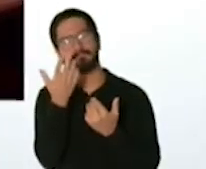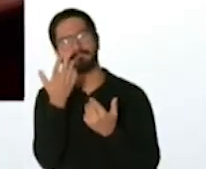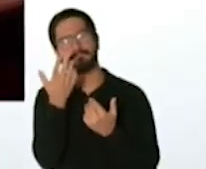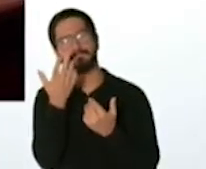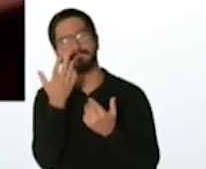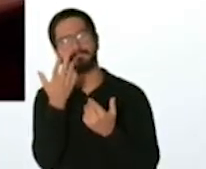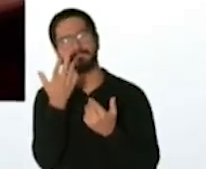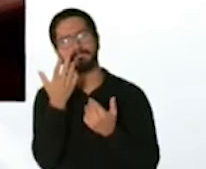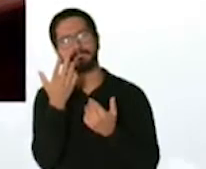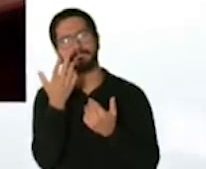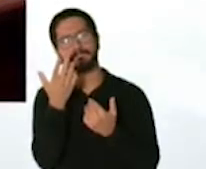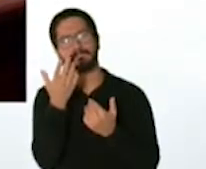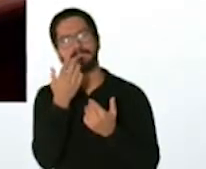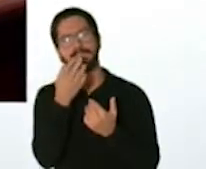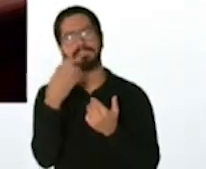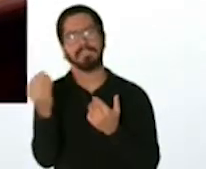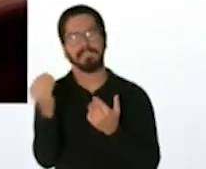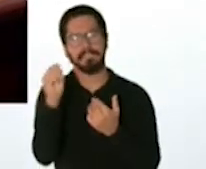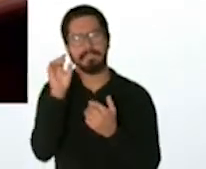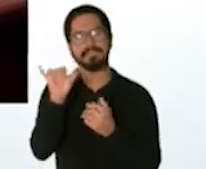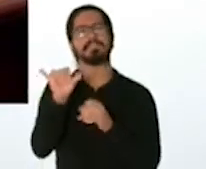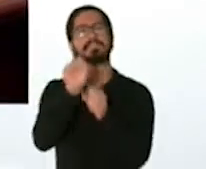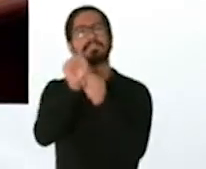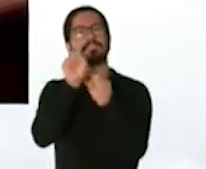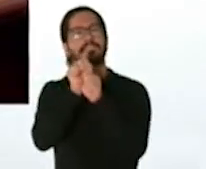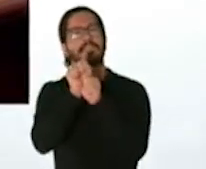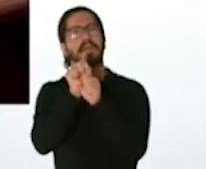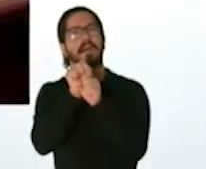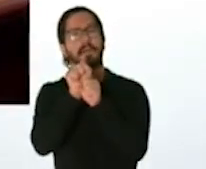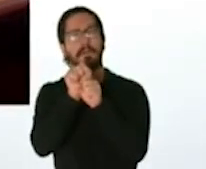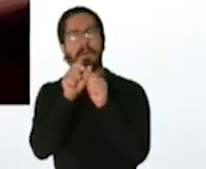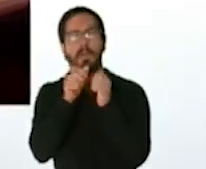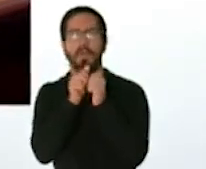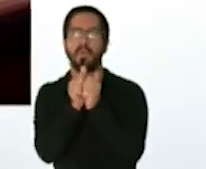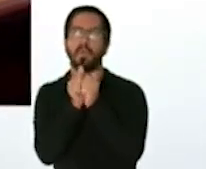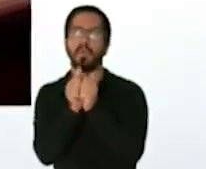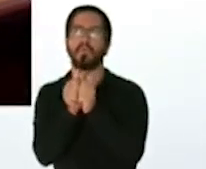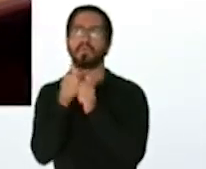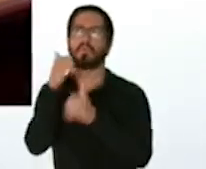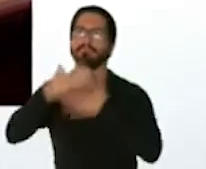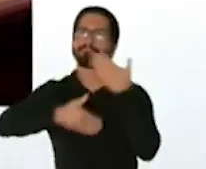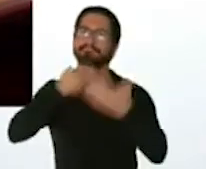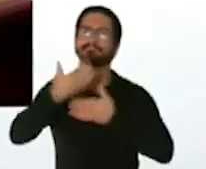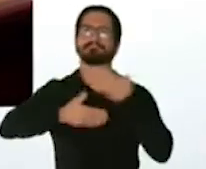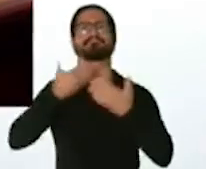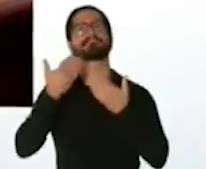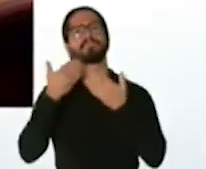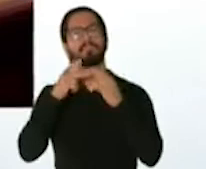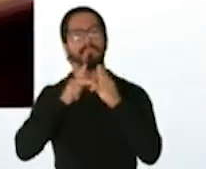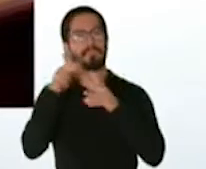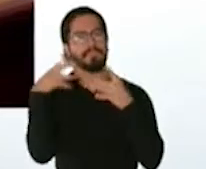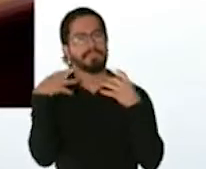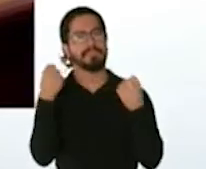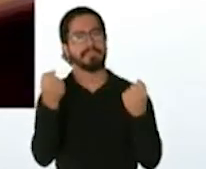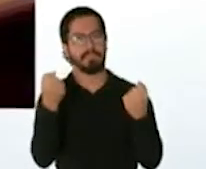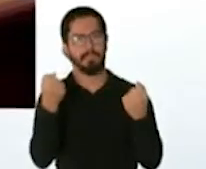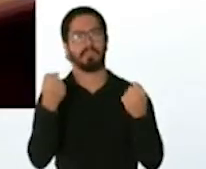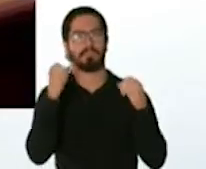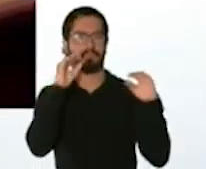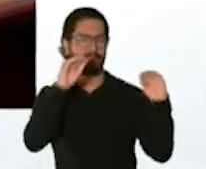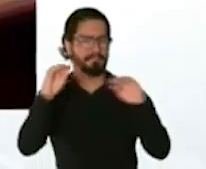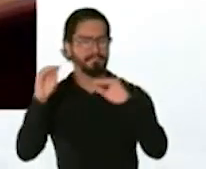CICAP vamos a estar trabajando con las estrategias de vacunación a todos los profesionales de la salud y eventualmente también